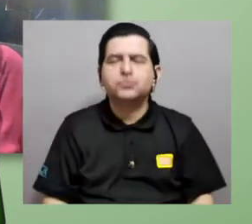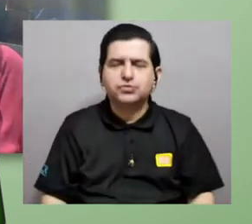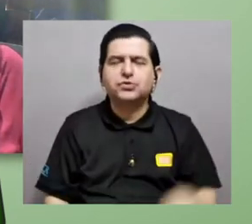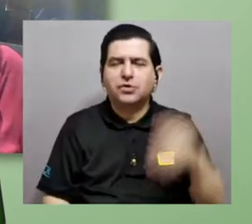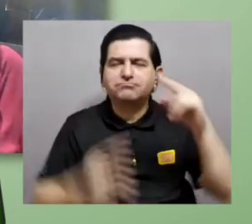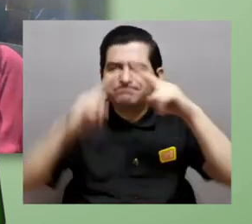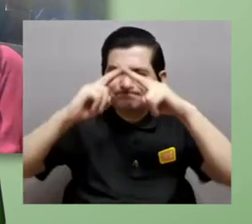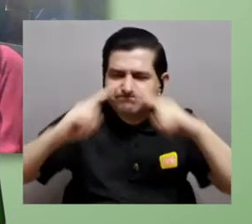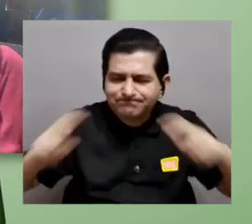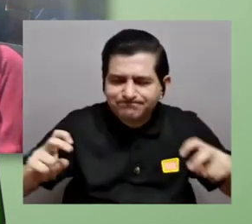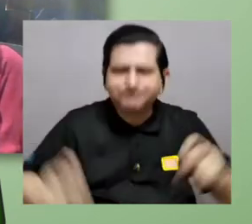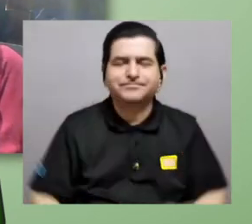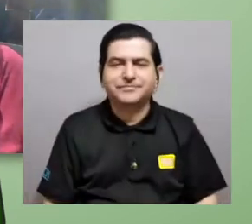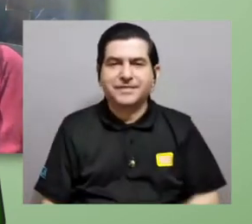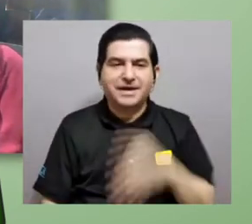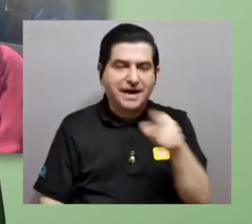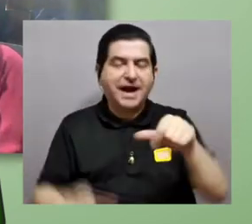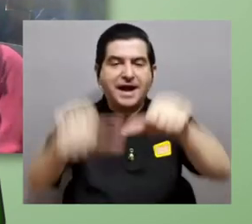reconstrucción